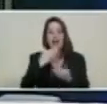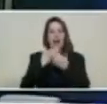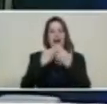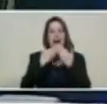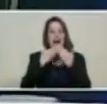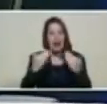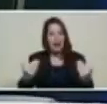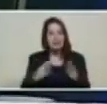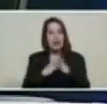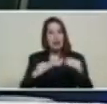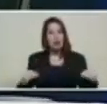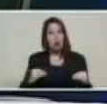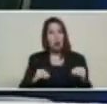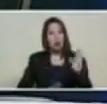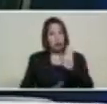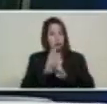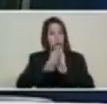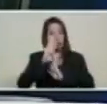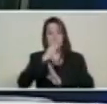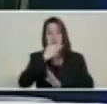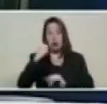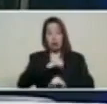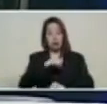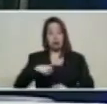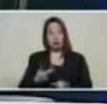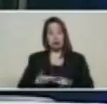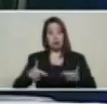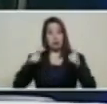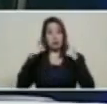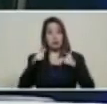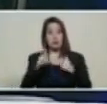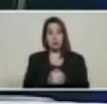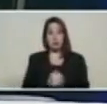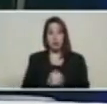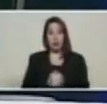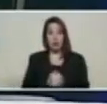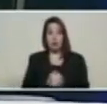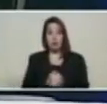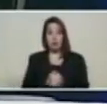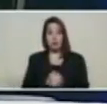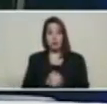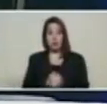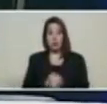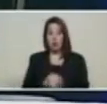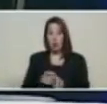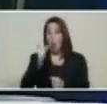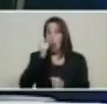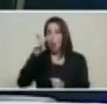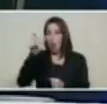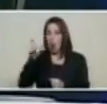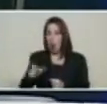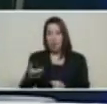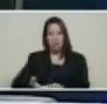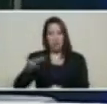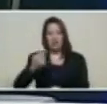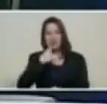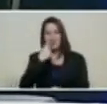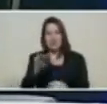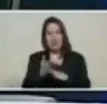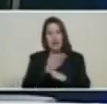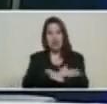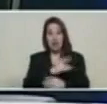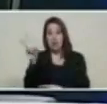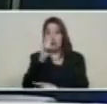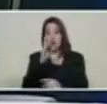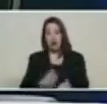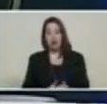económica, de la soberanía económica. Nuestro joven superintendente de Criptomonedas decía algo muy importante, que Venezuela se coloca a la